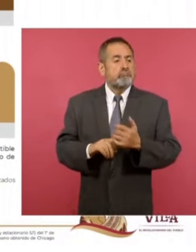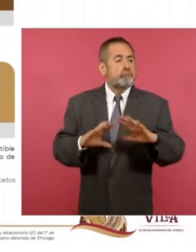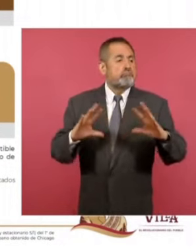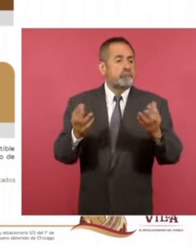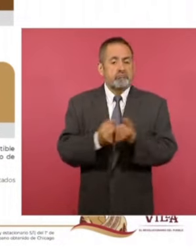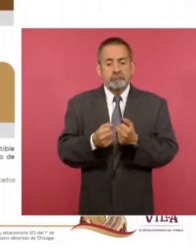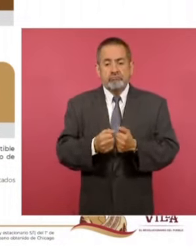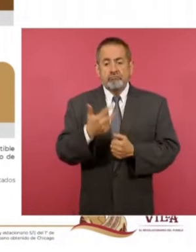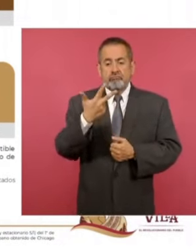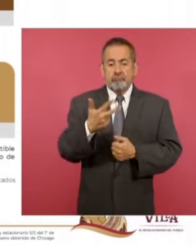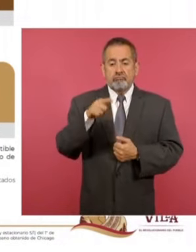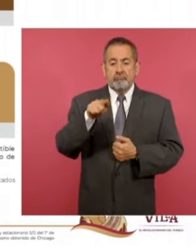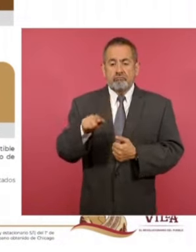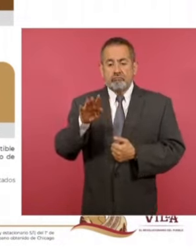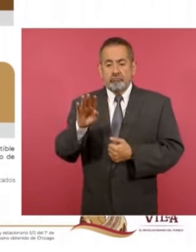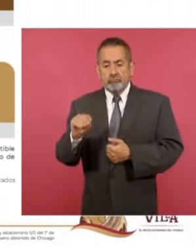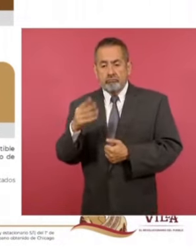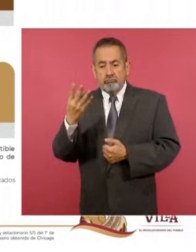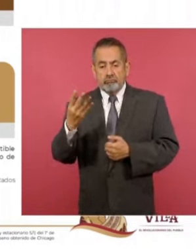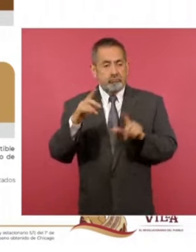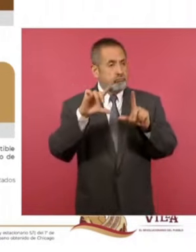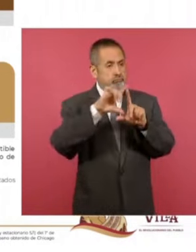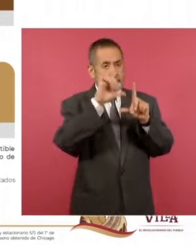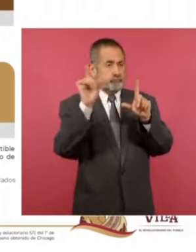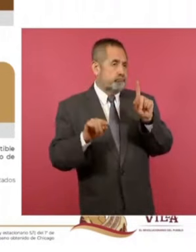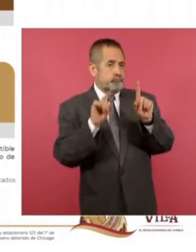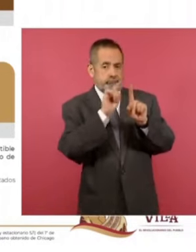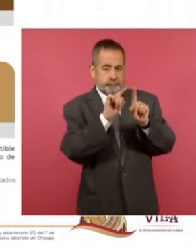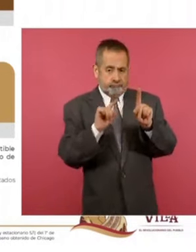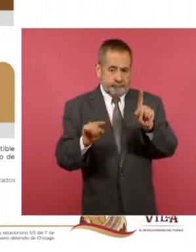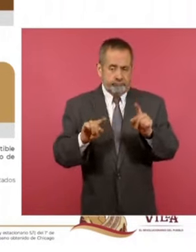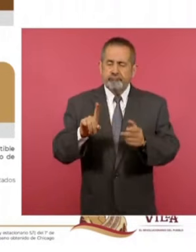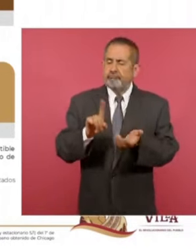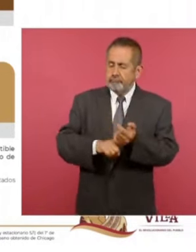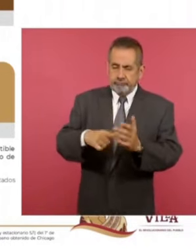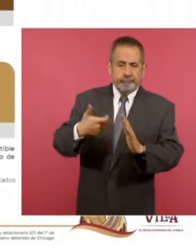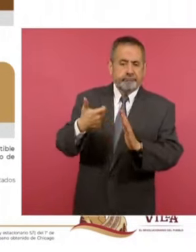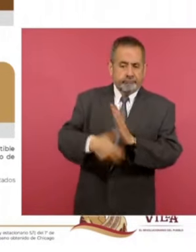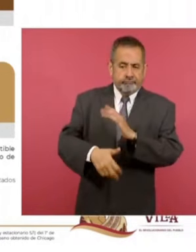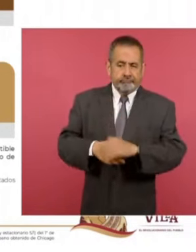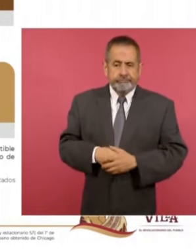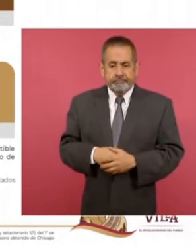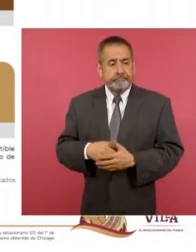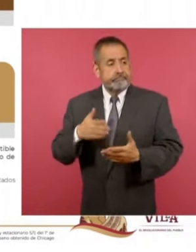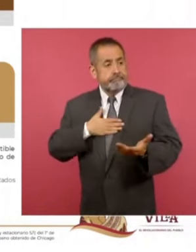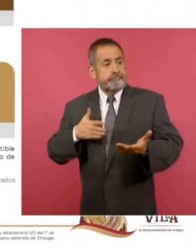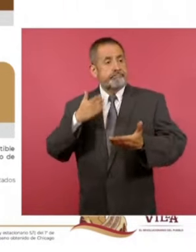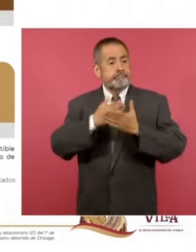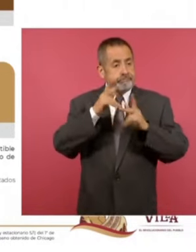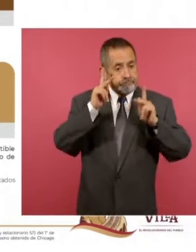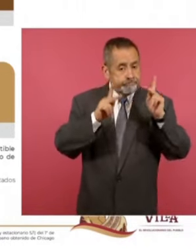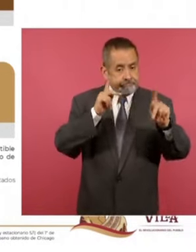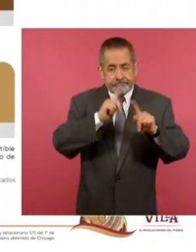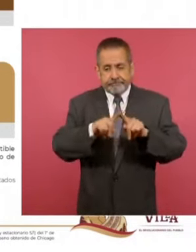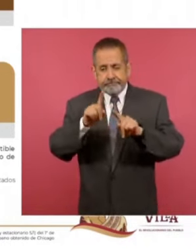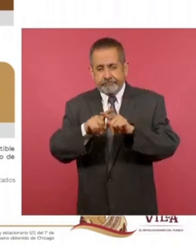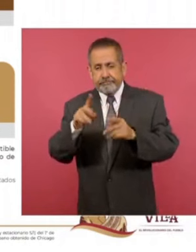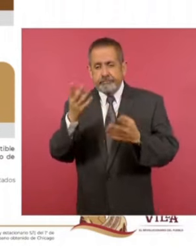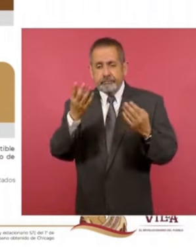regiones en el país de ocho pesos con 94 centavos. Fuimos a visitar la semana pasada 900